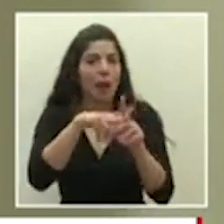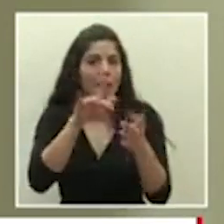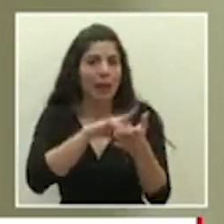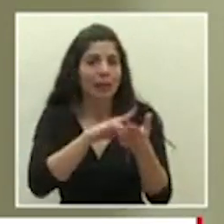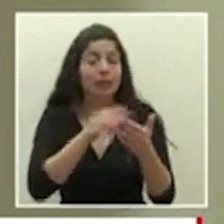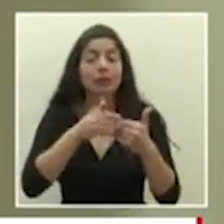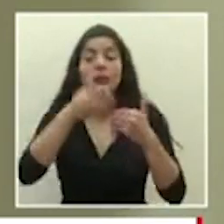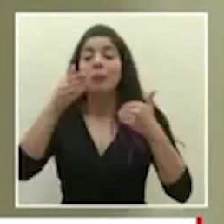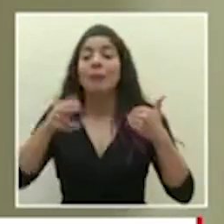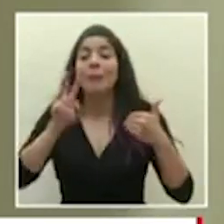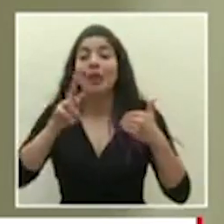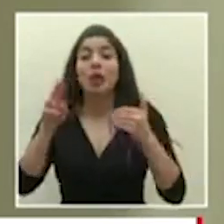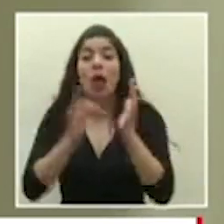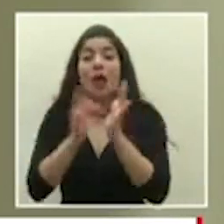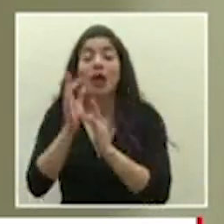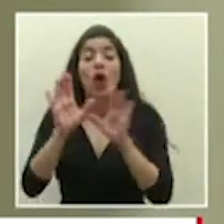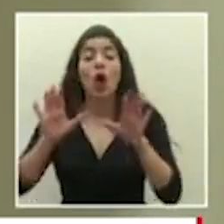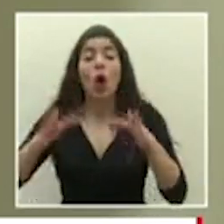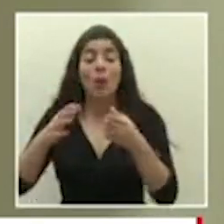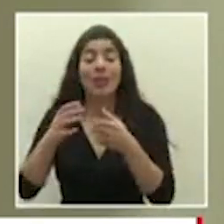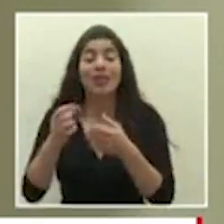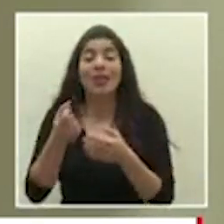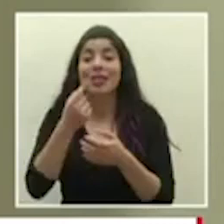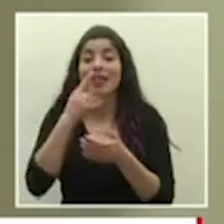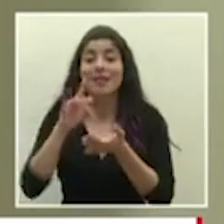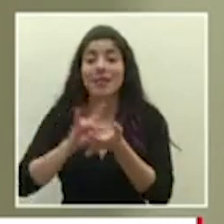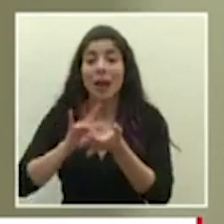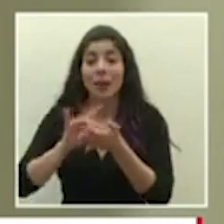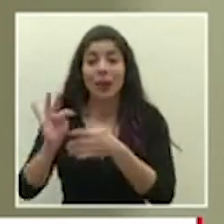de abril el comité central de farmacoterapia